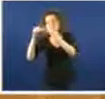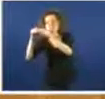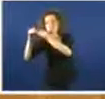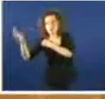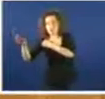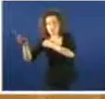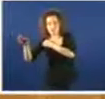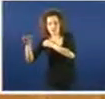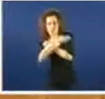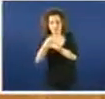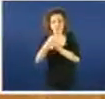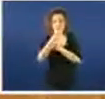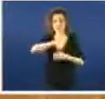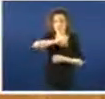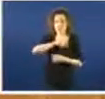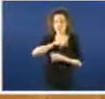de Estado está no 14%.